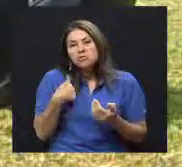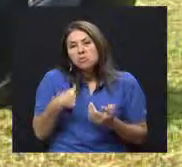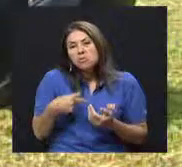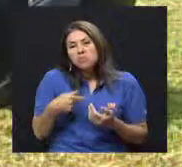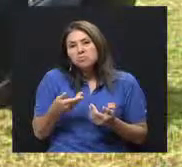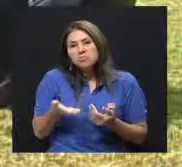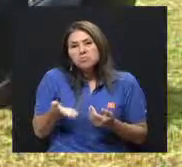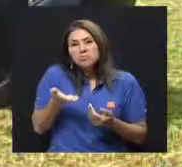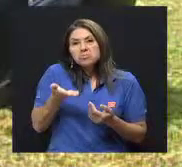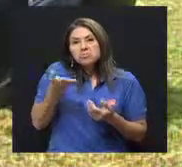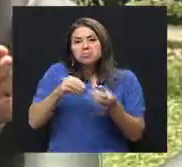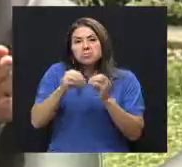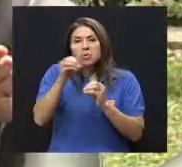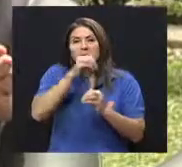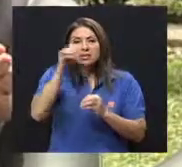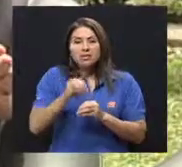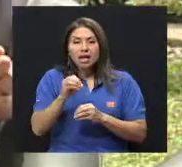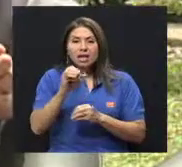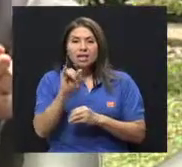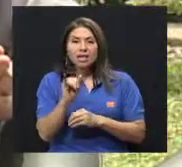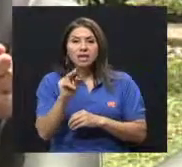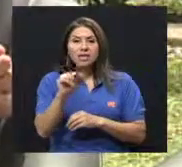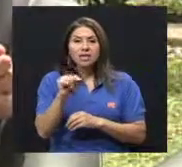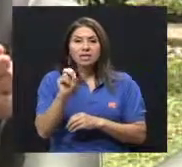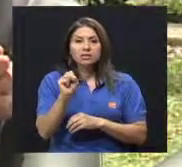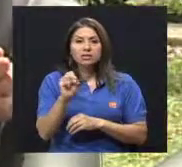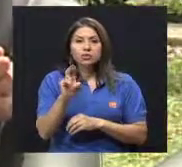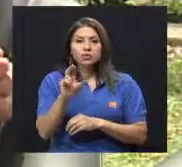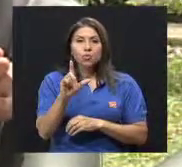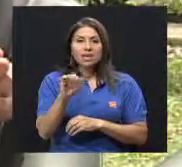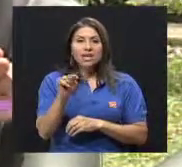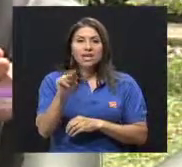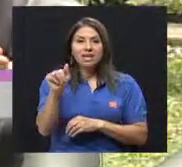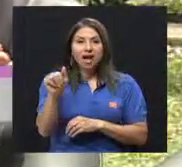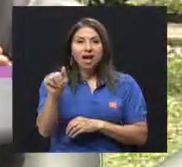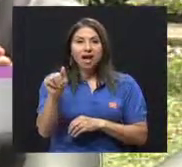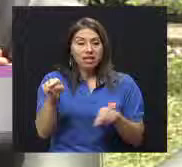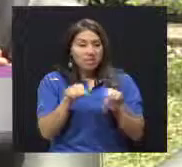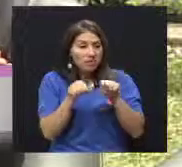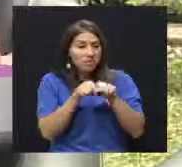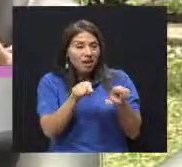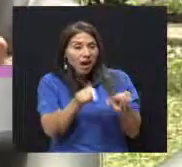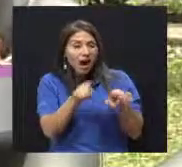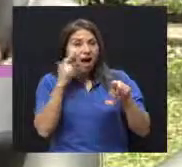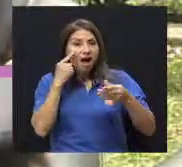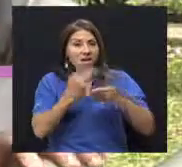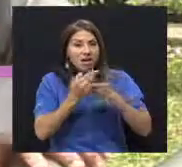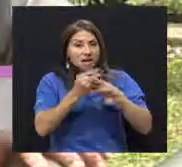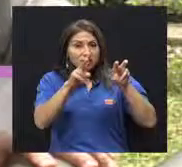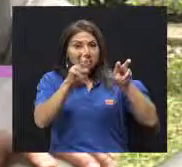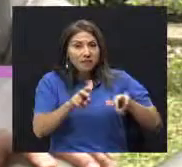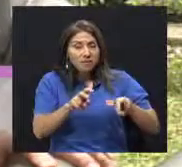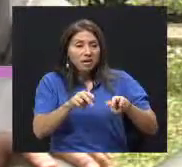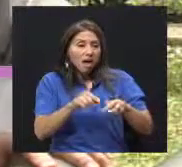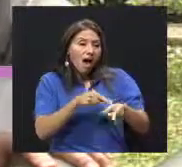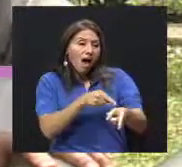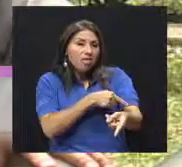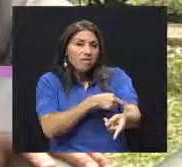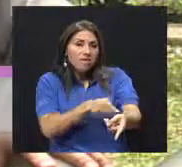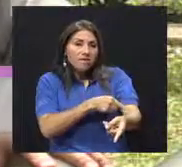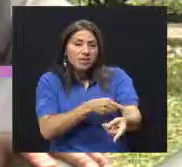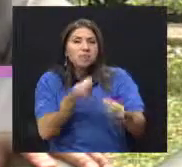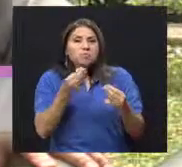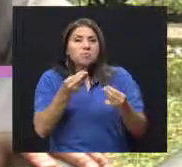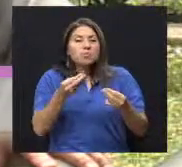insulina muy altos y glicemias cada vez más altas, siendo diabético y produce un síndrome que